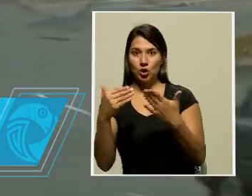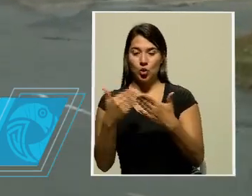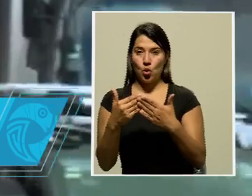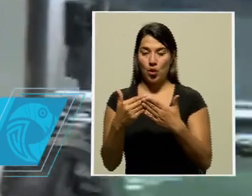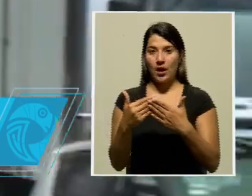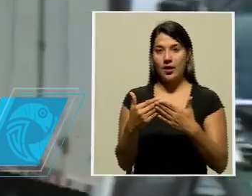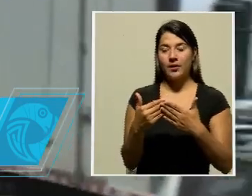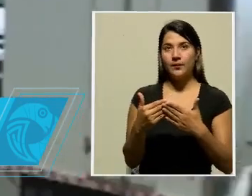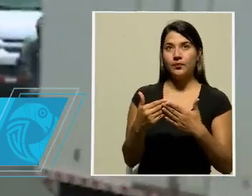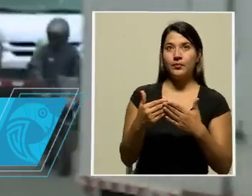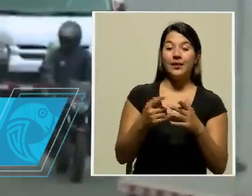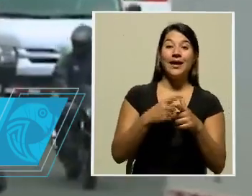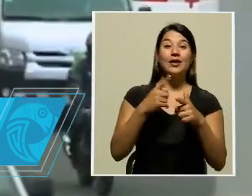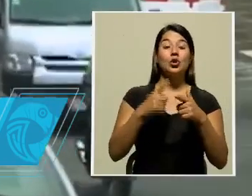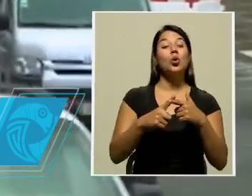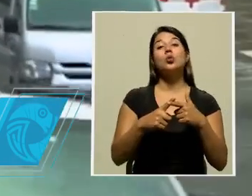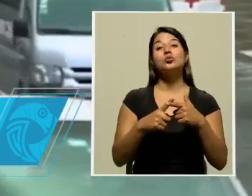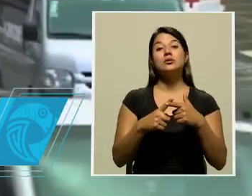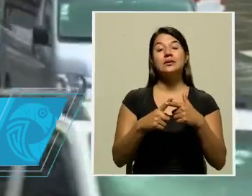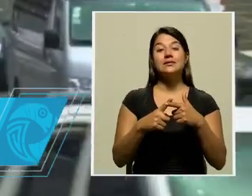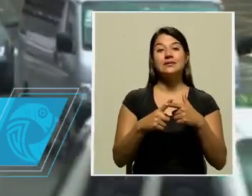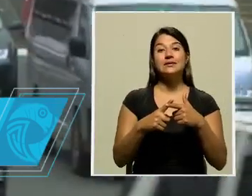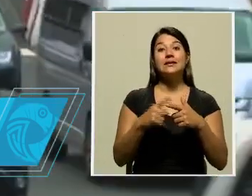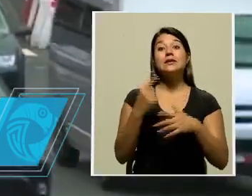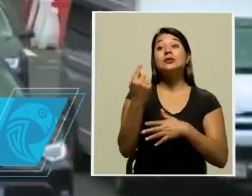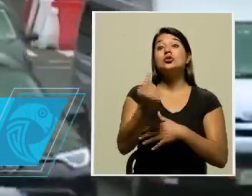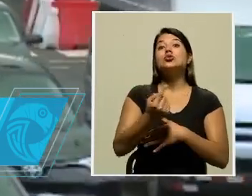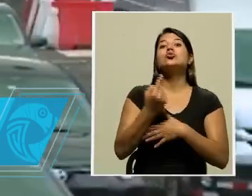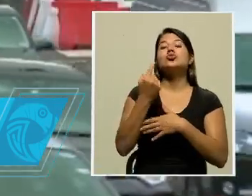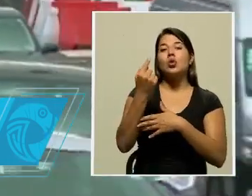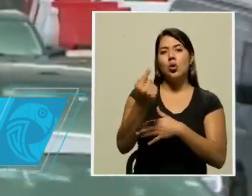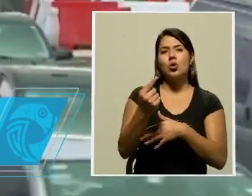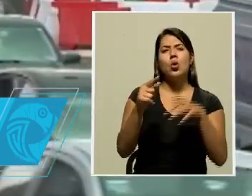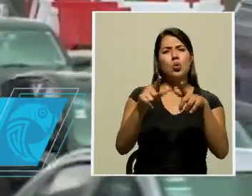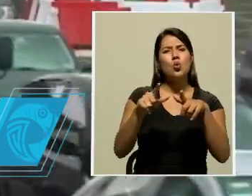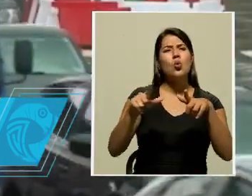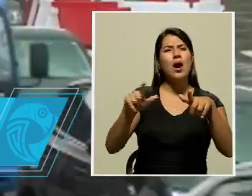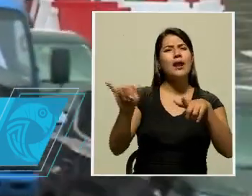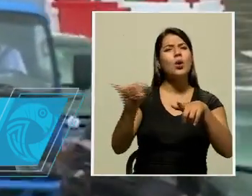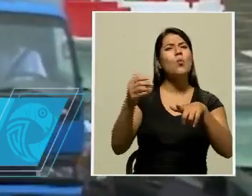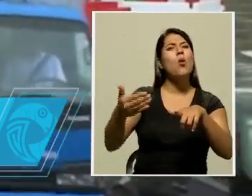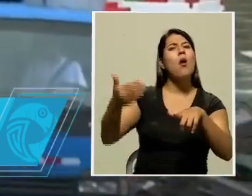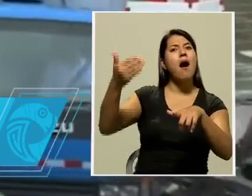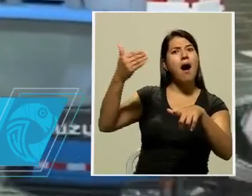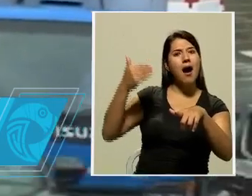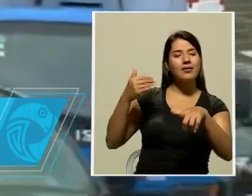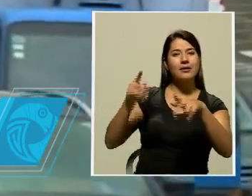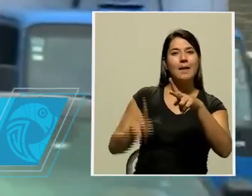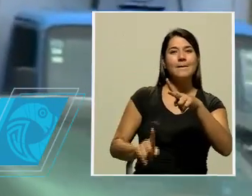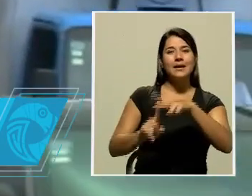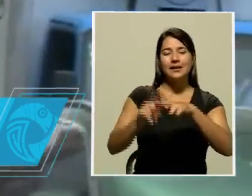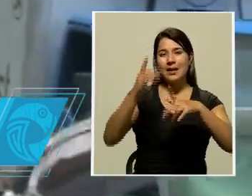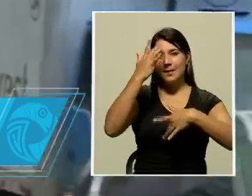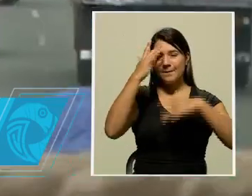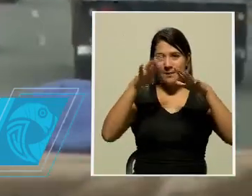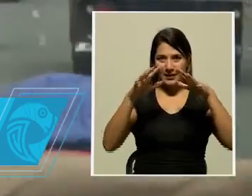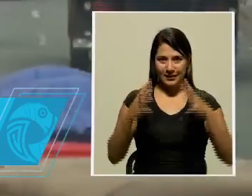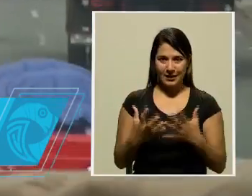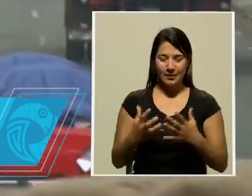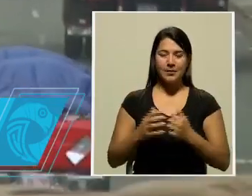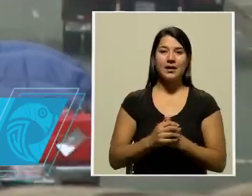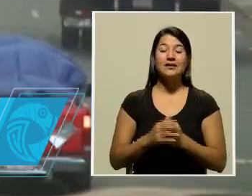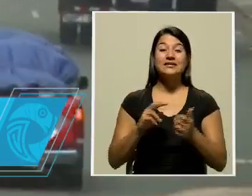diurna funcionará en las zonas y áreas en las que ya se contaba con restricción vehicular previo a la pandemia de COVID-19,